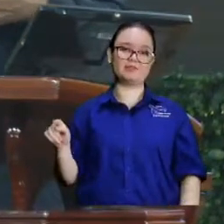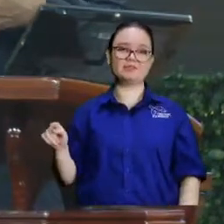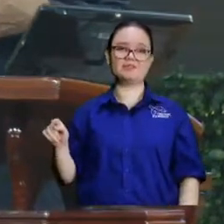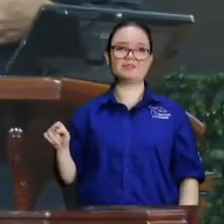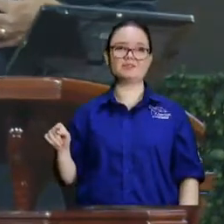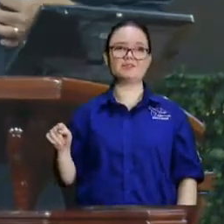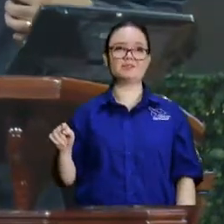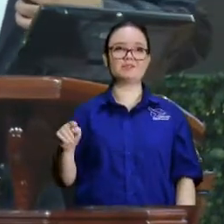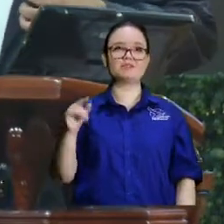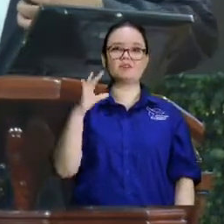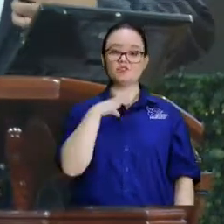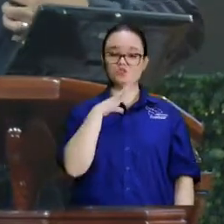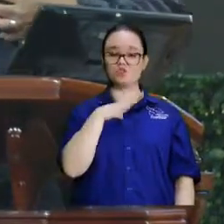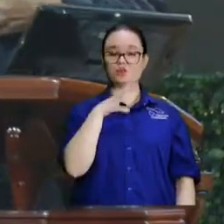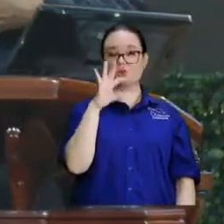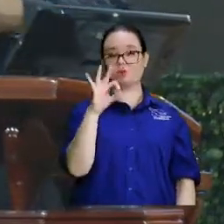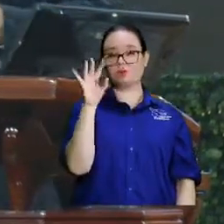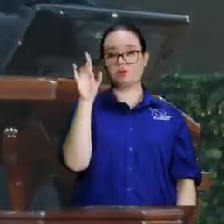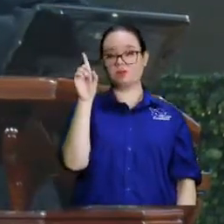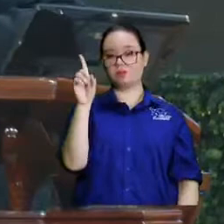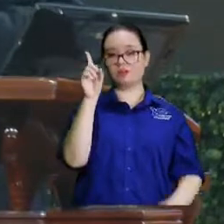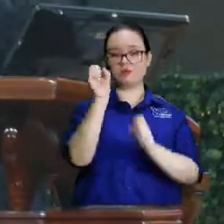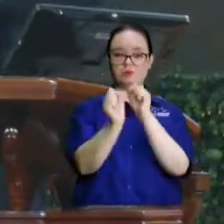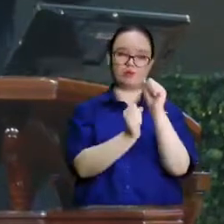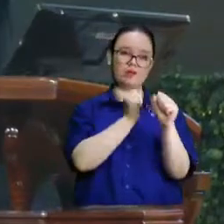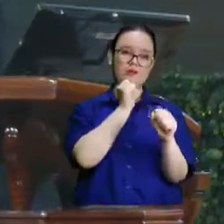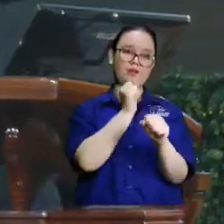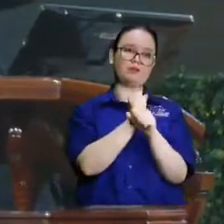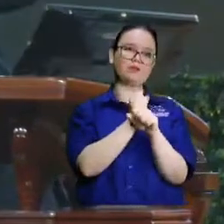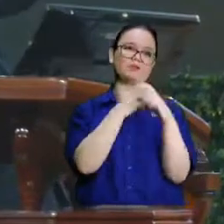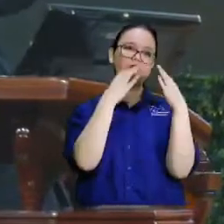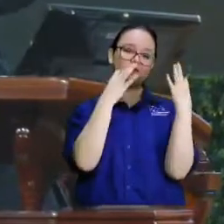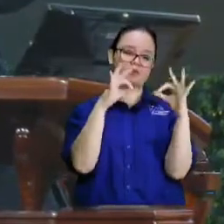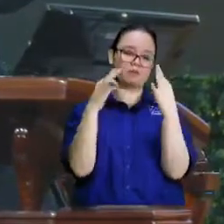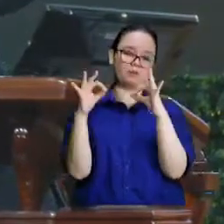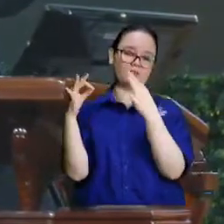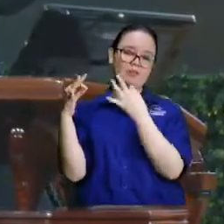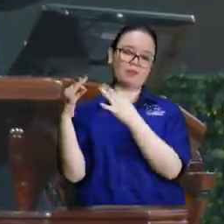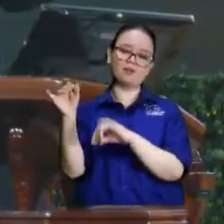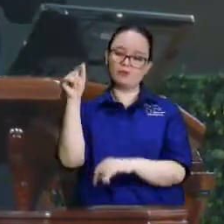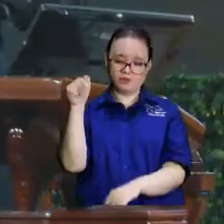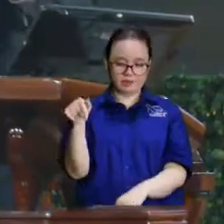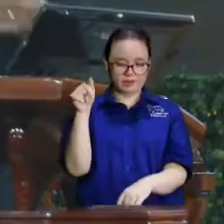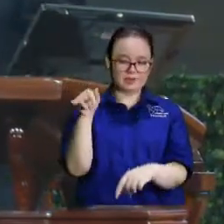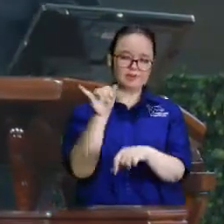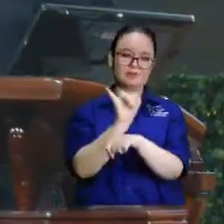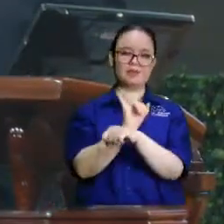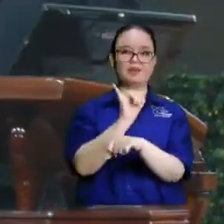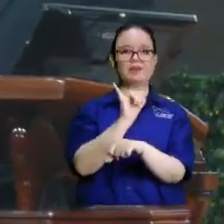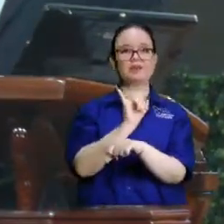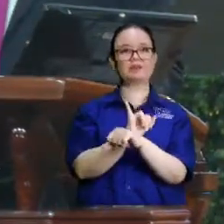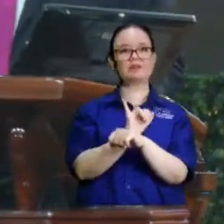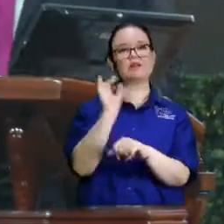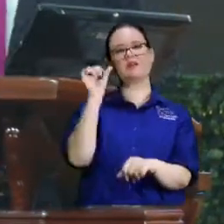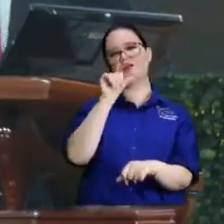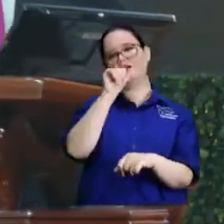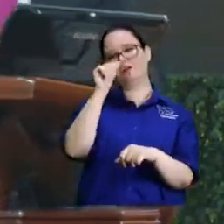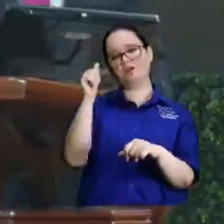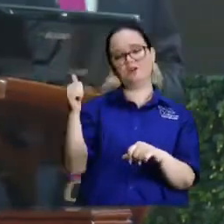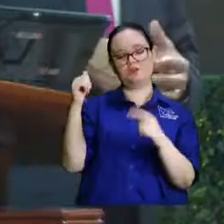yo tengo 31 años de estar ministrando en esta iglesia y muchos de ustedes están desde esa época y otros se fueron adhiriendo